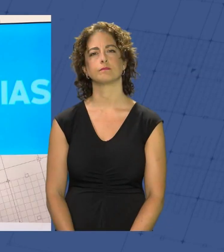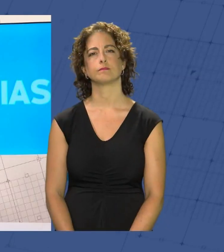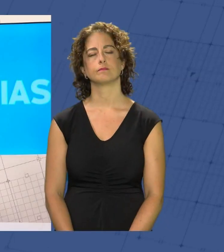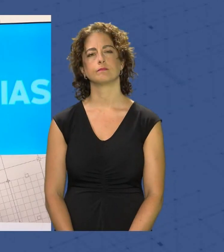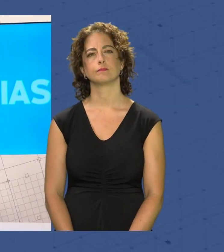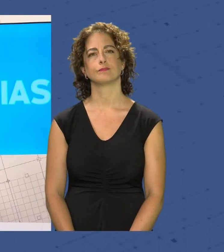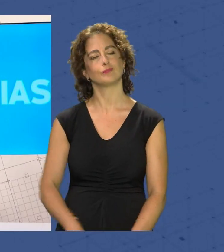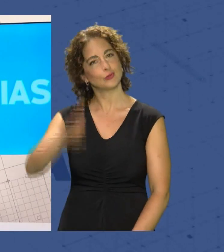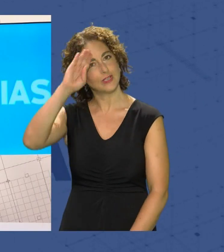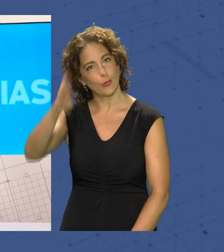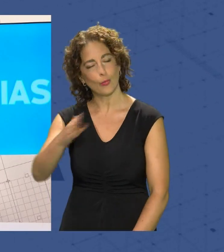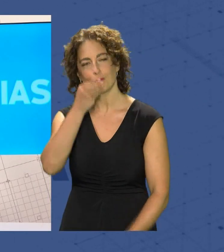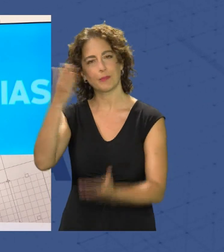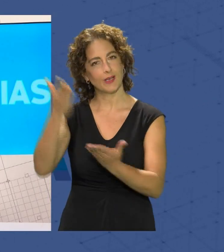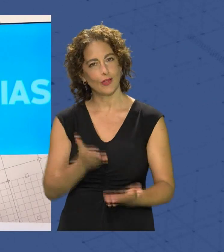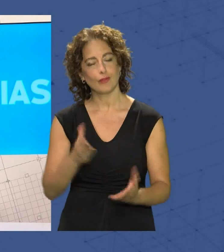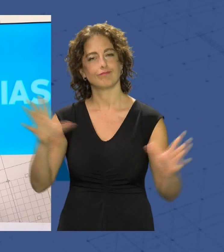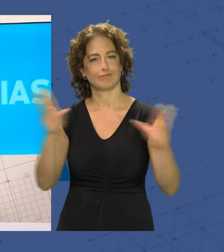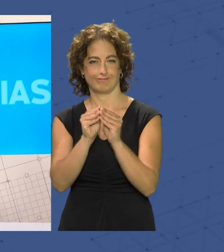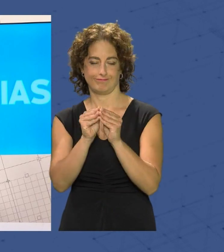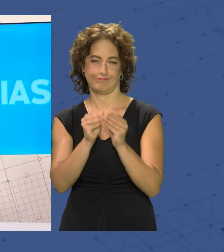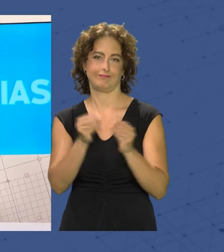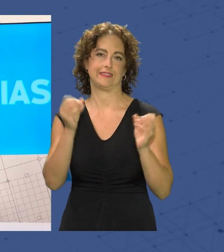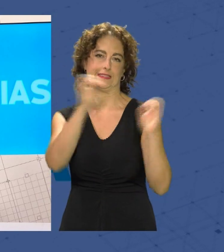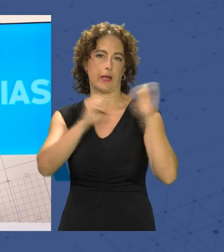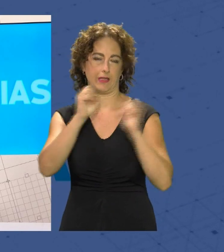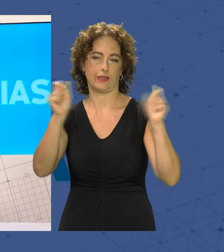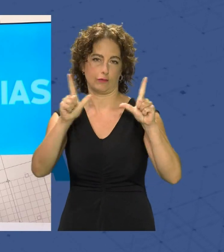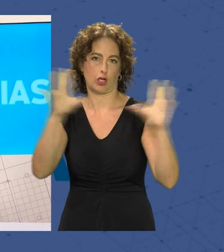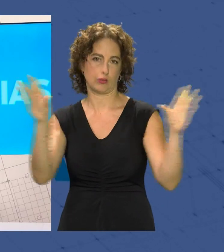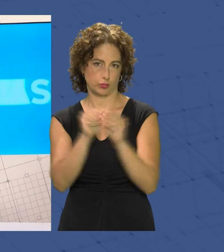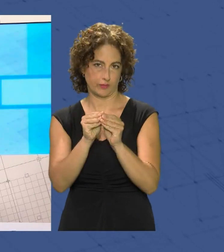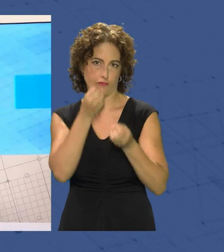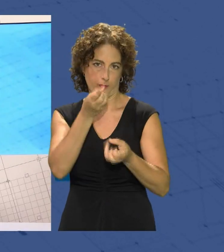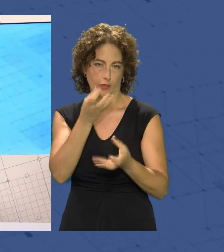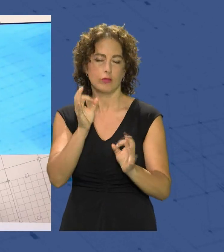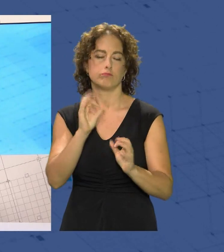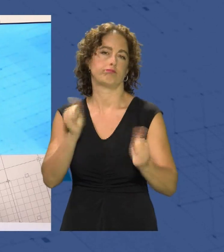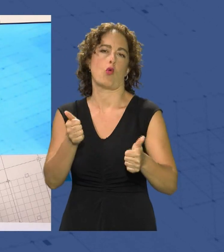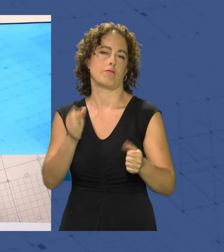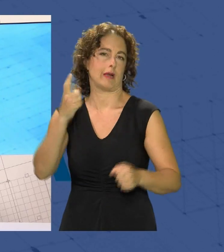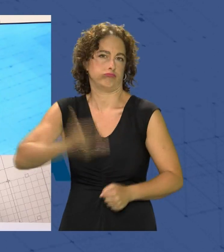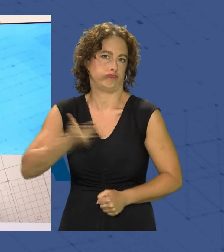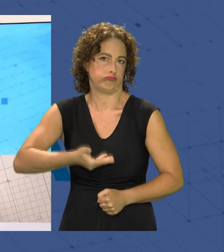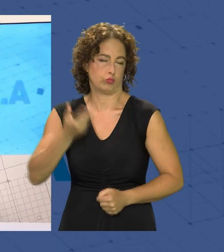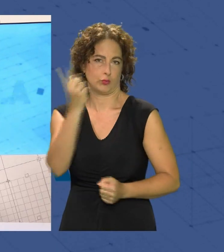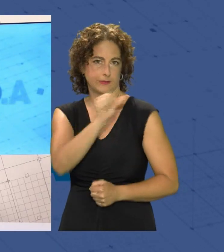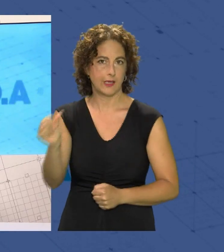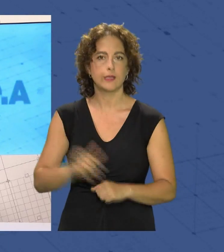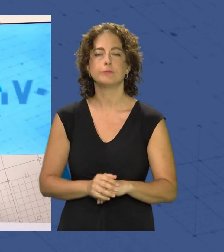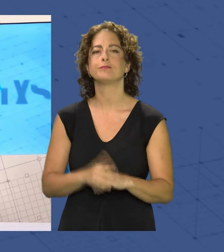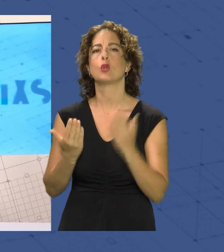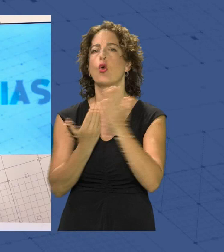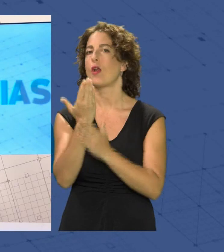Un saludo y bienvenidos al resumen informativo de Interamería Televisión. arrancamos con lo más destacado de esta semana, con la